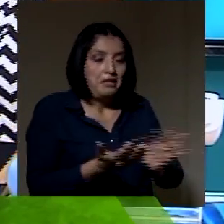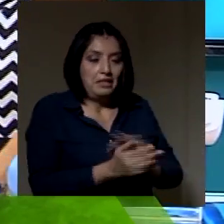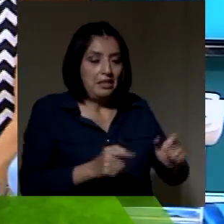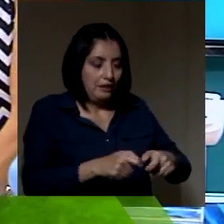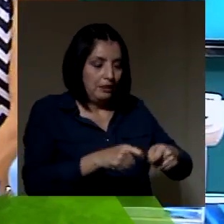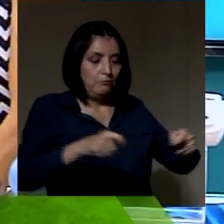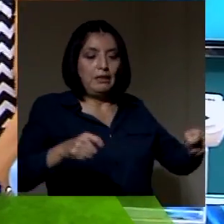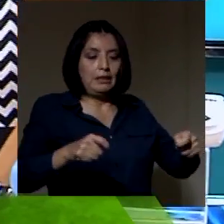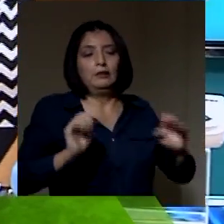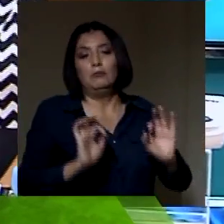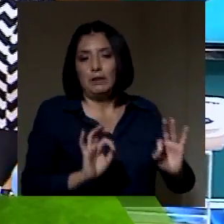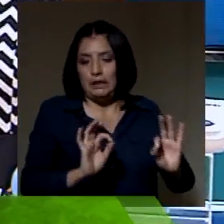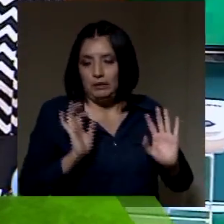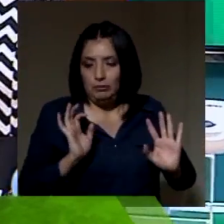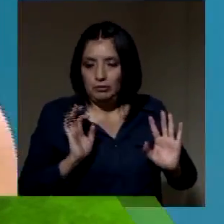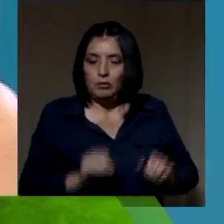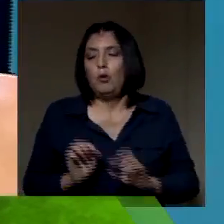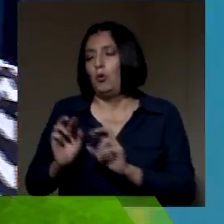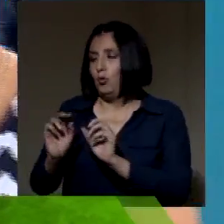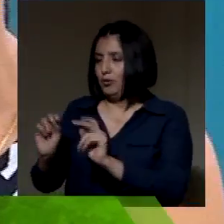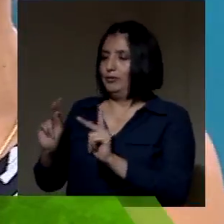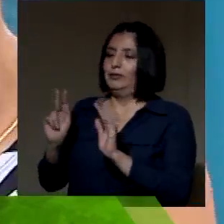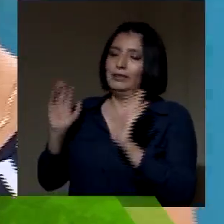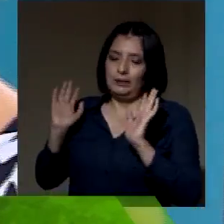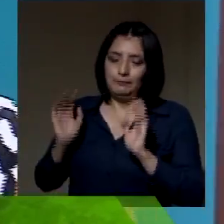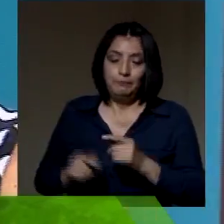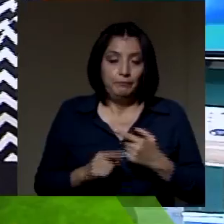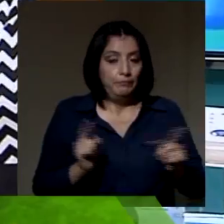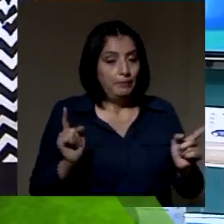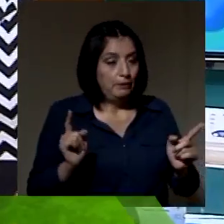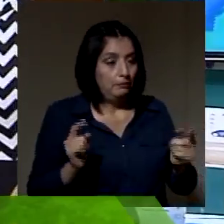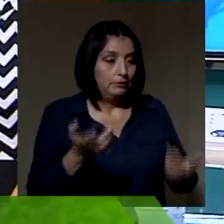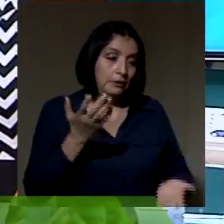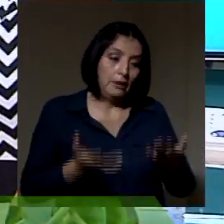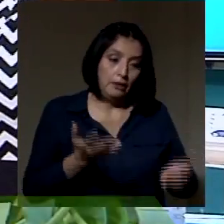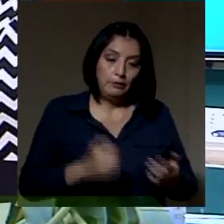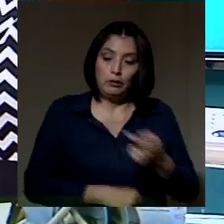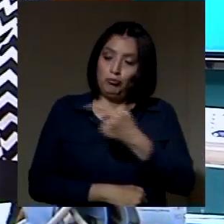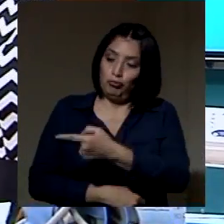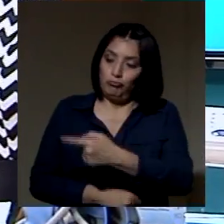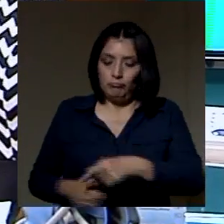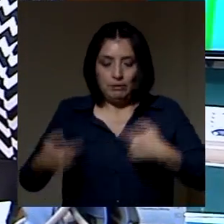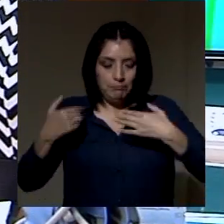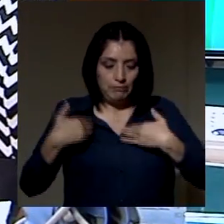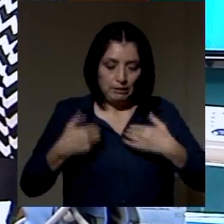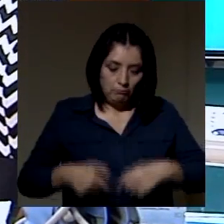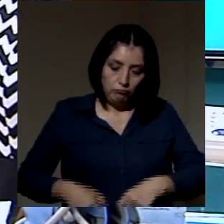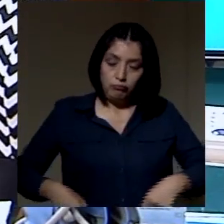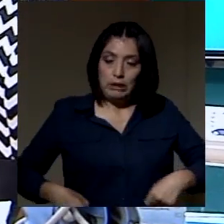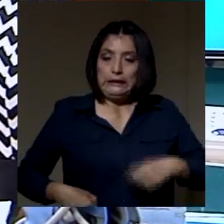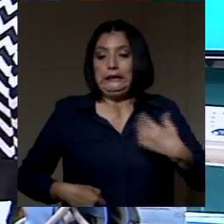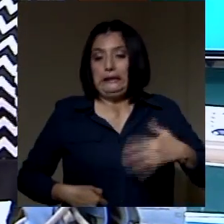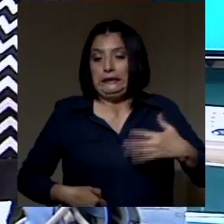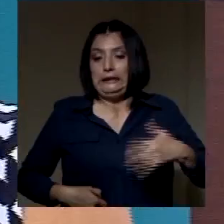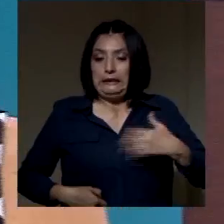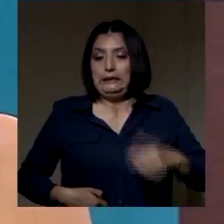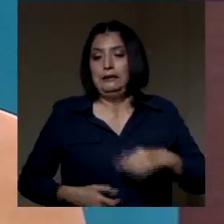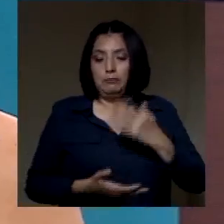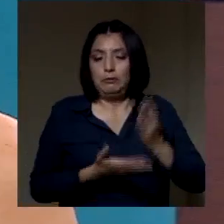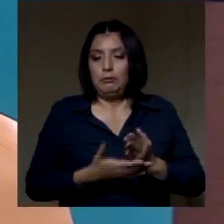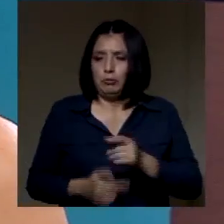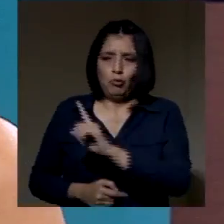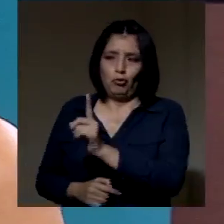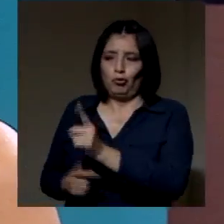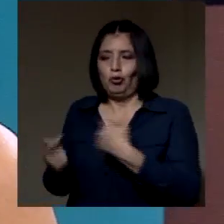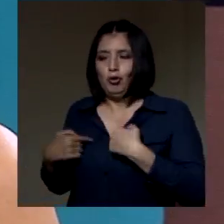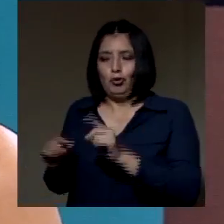que medir con riesgo. Ok, doctor, muy bien. En cambio, de repente, si usted me mide a mí, ahí sí va a haber problemas. Yo